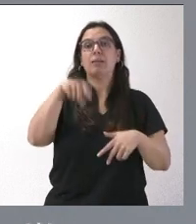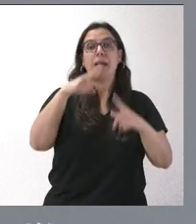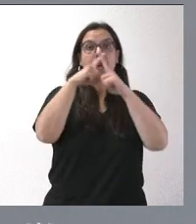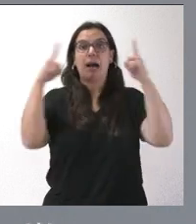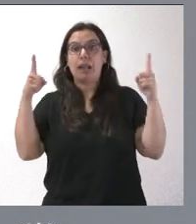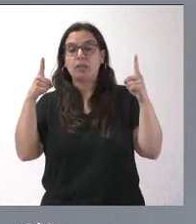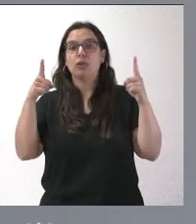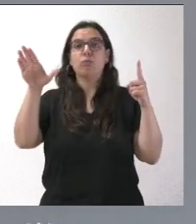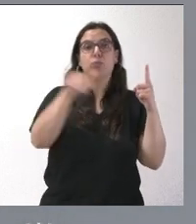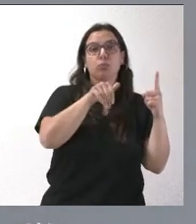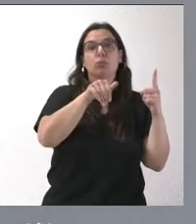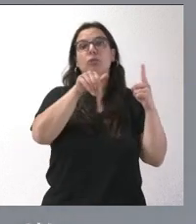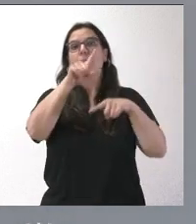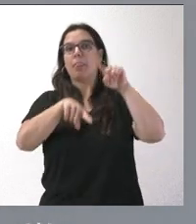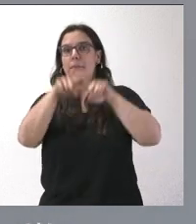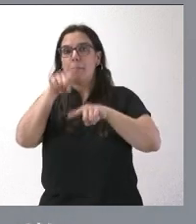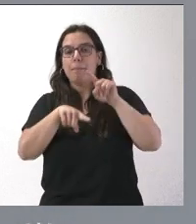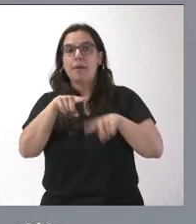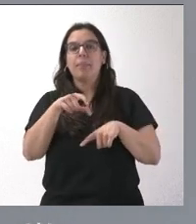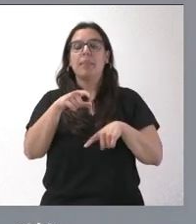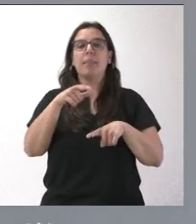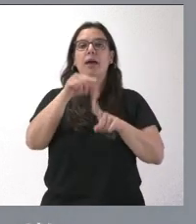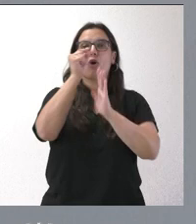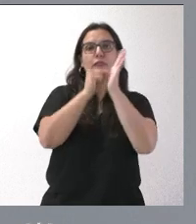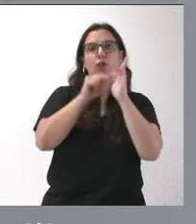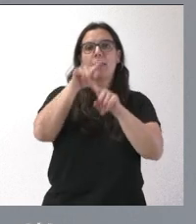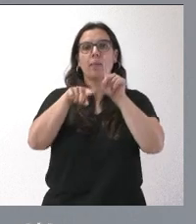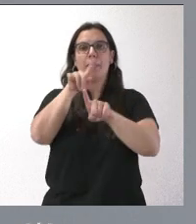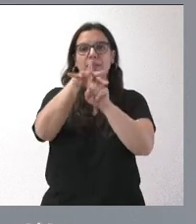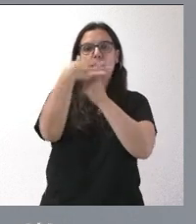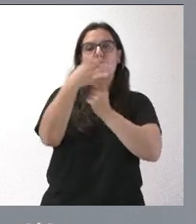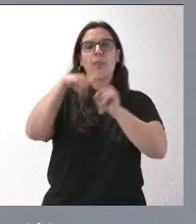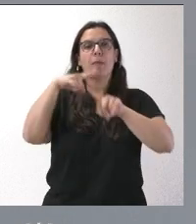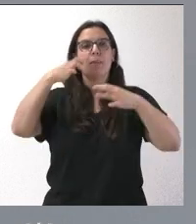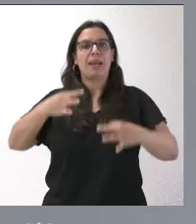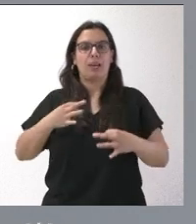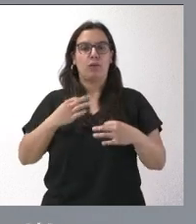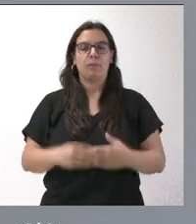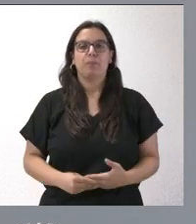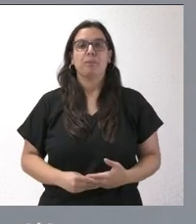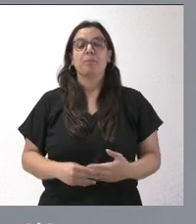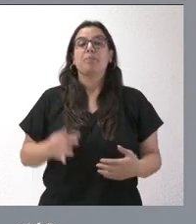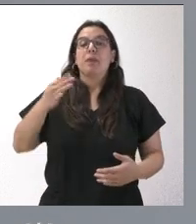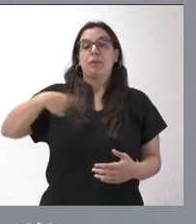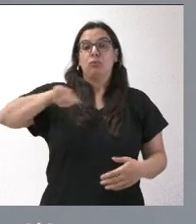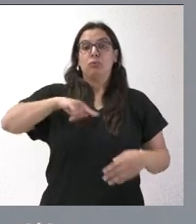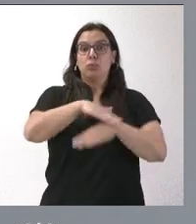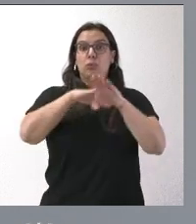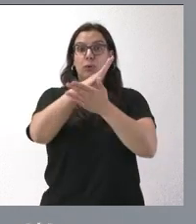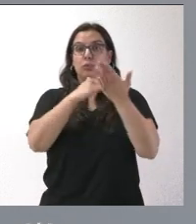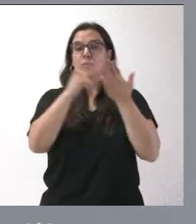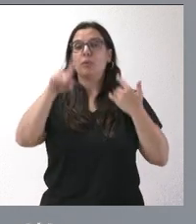función de las condiciones y el riesgo que se determine. El Gobierno, además, autonómico, aprobado